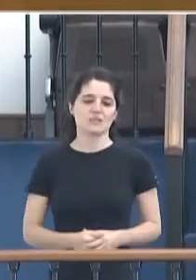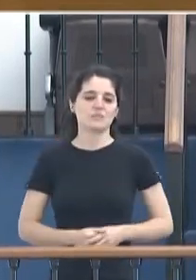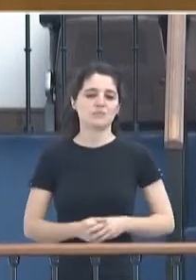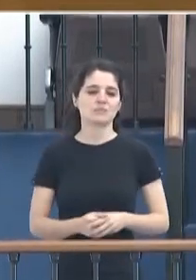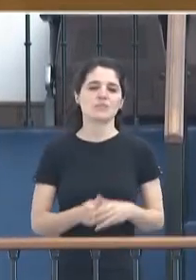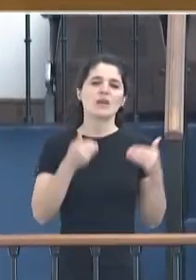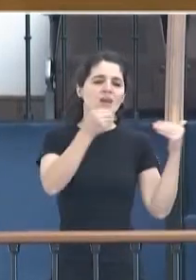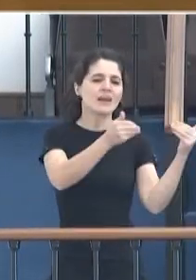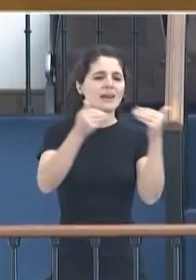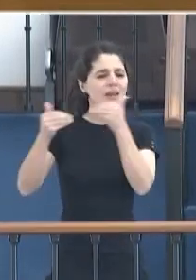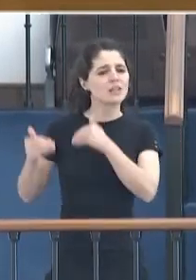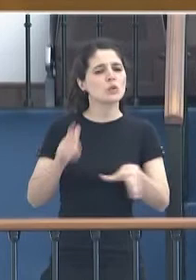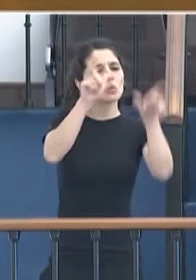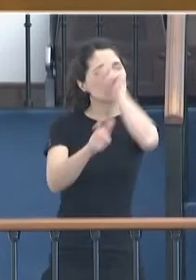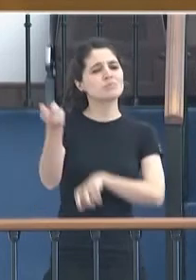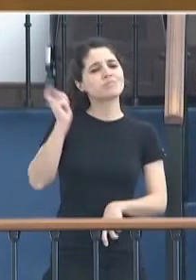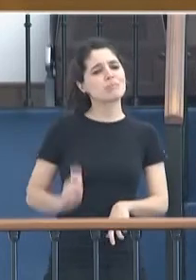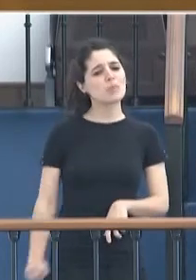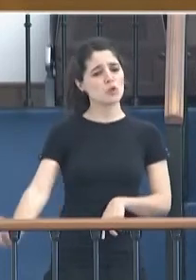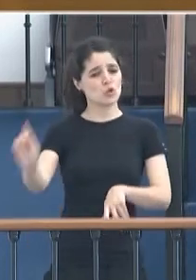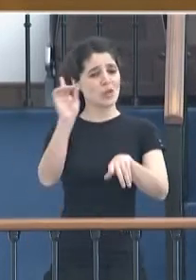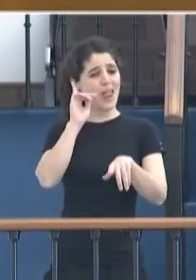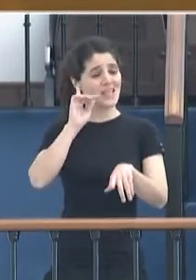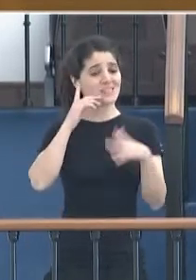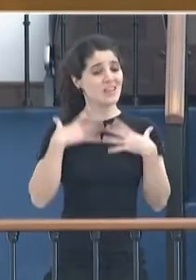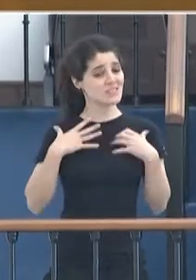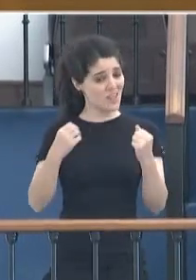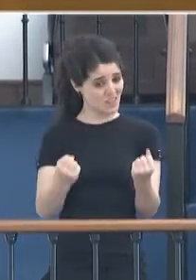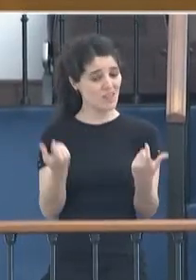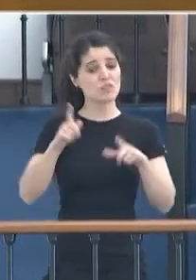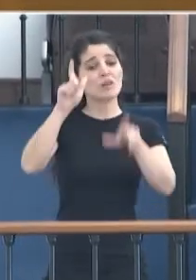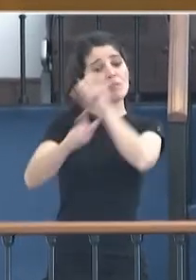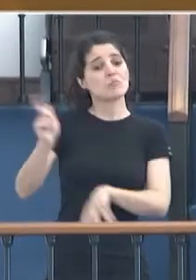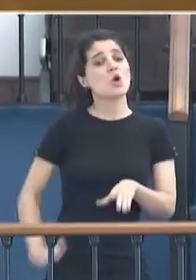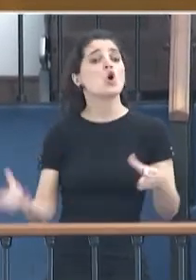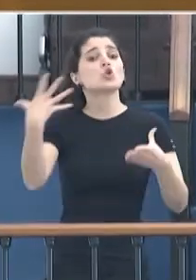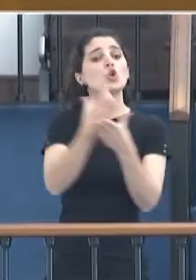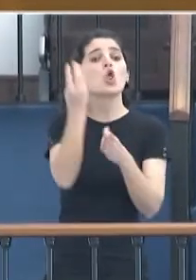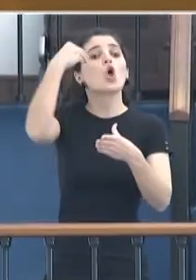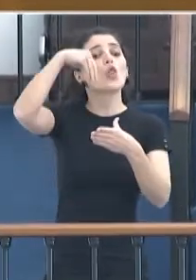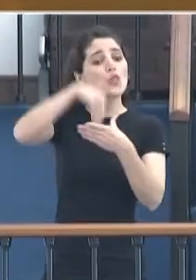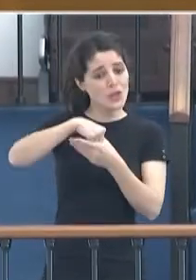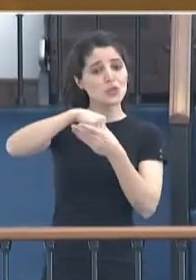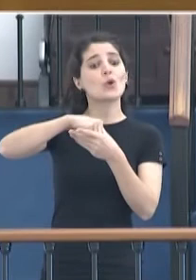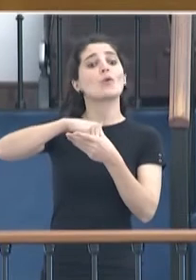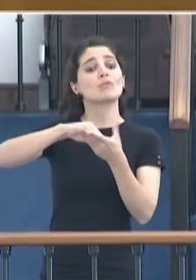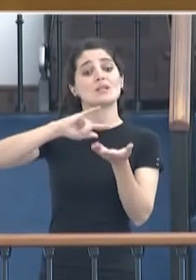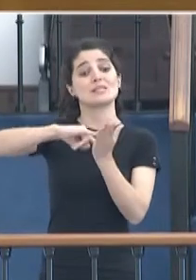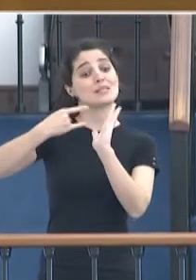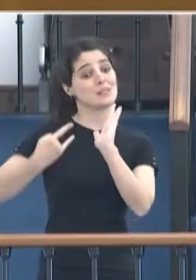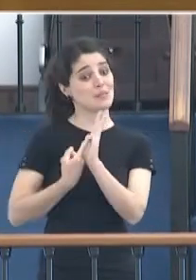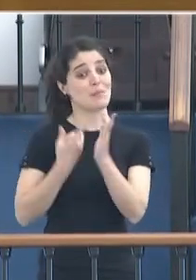Gratitud a los sanitarios y también a todo el personal que trabaja en el sistema sanitario y no es en sí mismo sanitario.